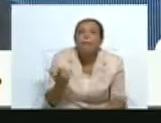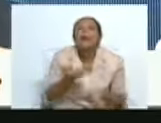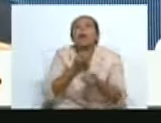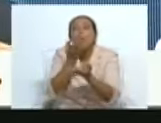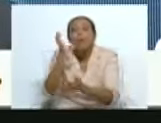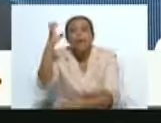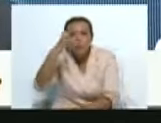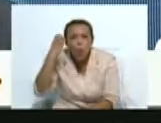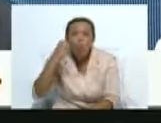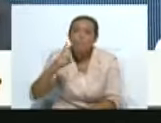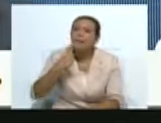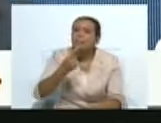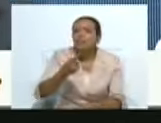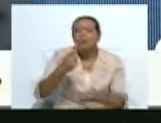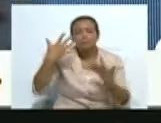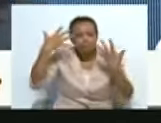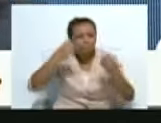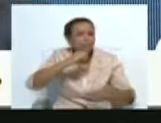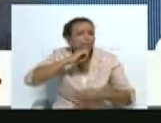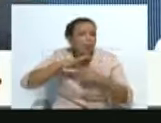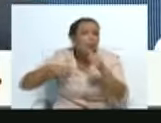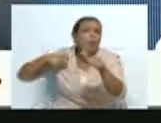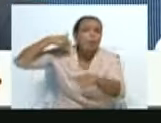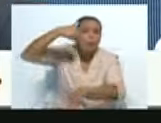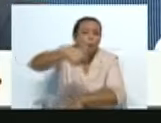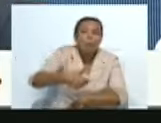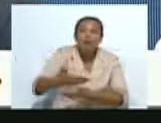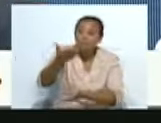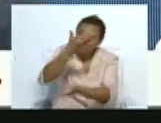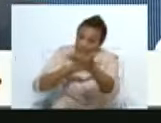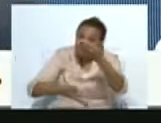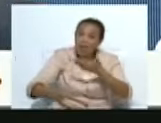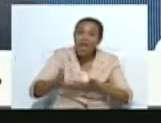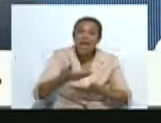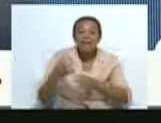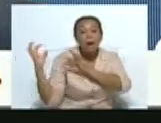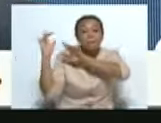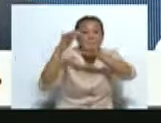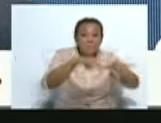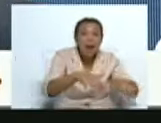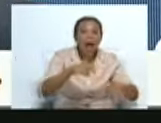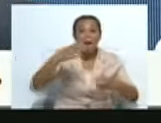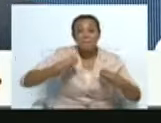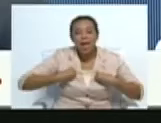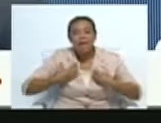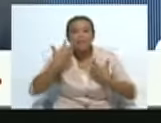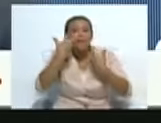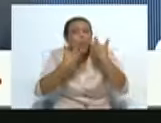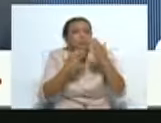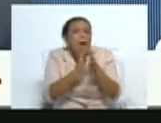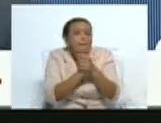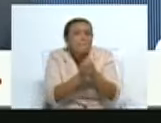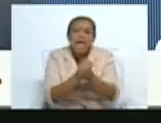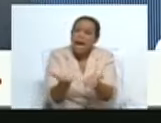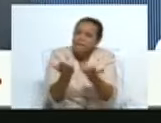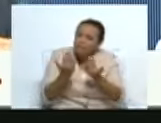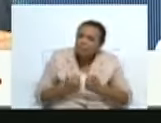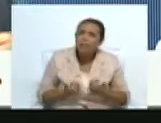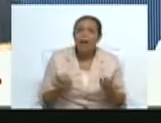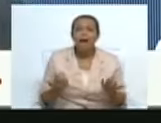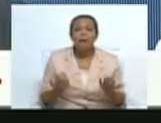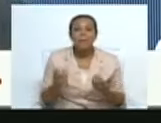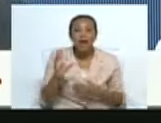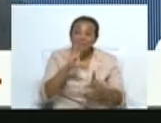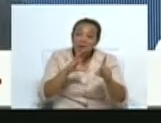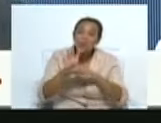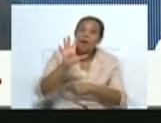amables, receptivos, hemos sido históricamente además receptivos de migrantes de todo el mundo, cálidos, hermanos, entonces yo creo que eso es